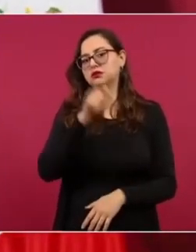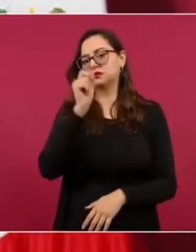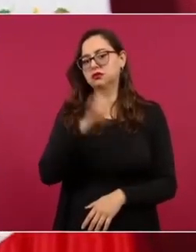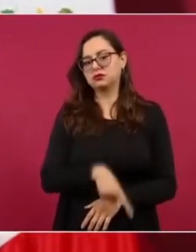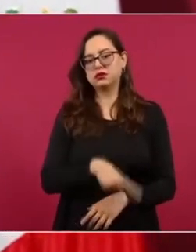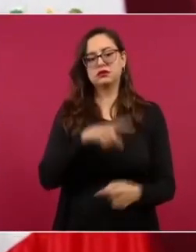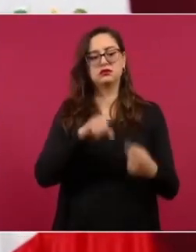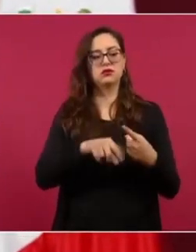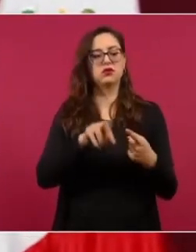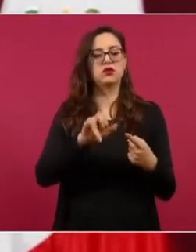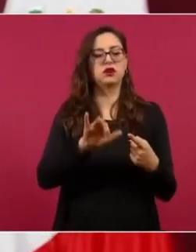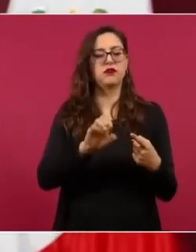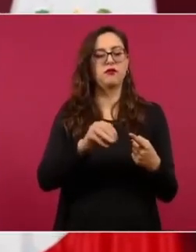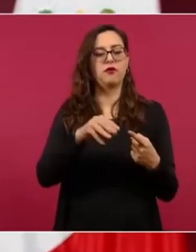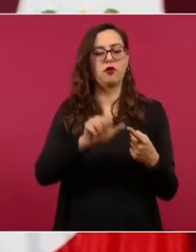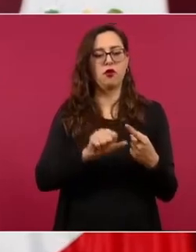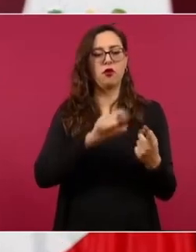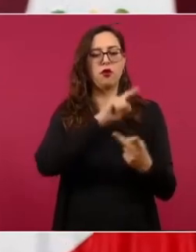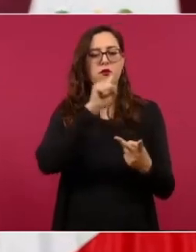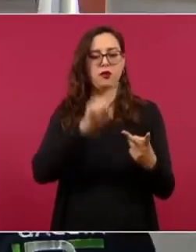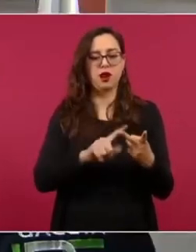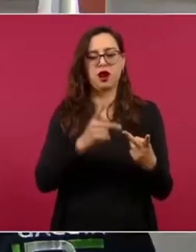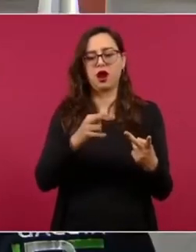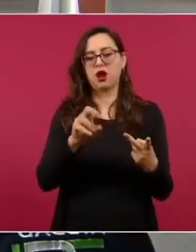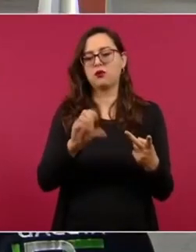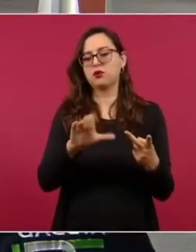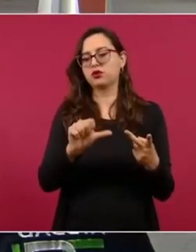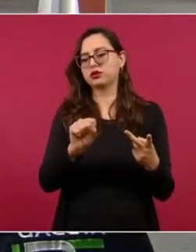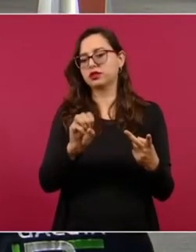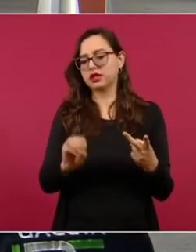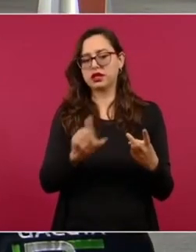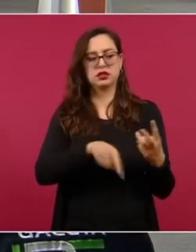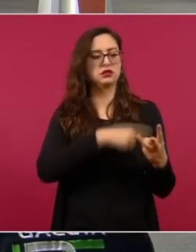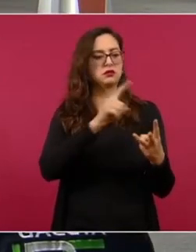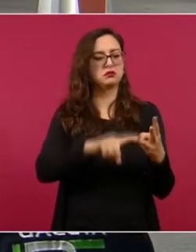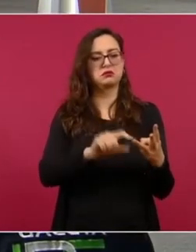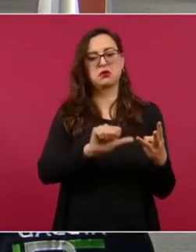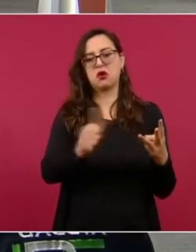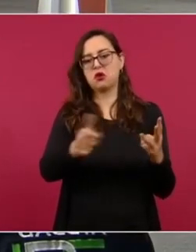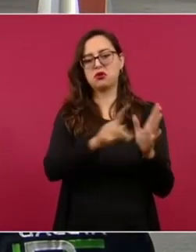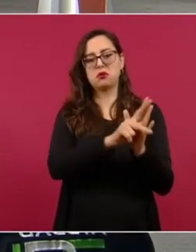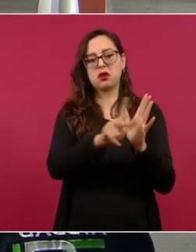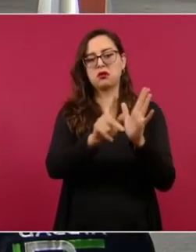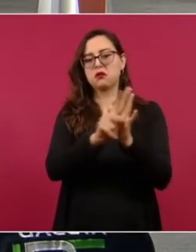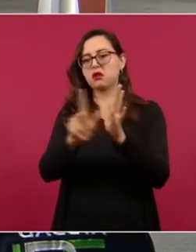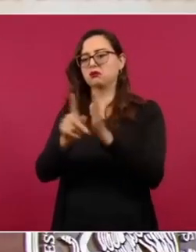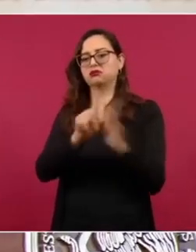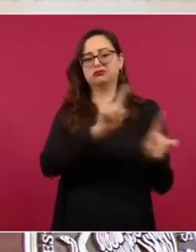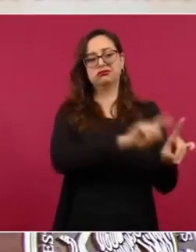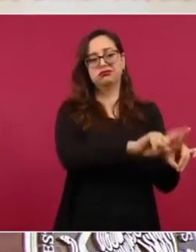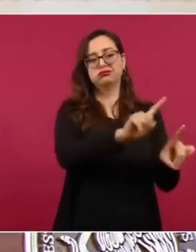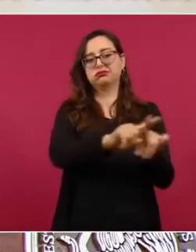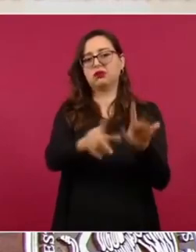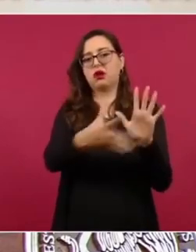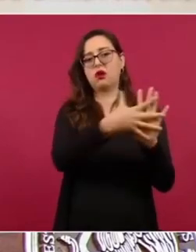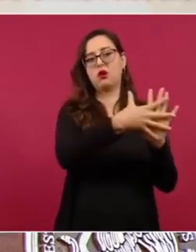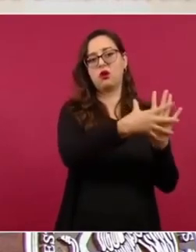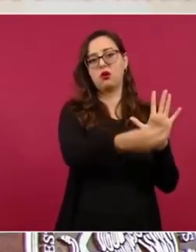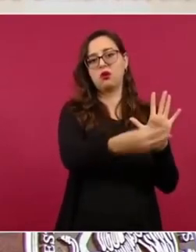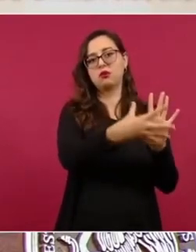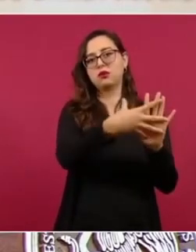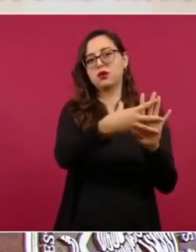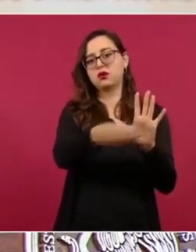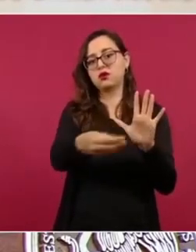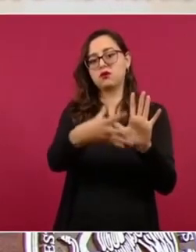reforma y el proceso, etcétera, etcétera, etcétera. Pero